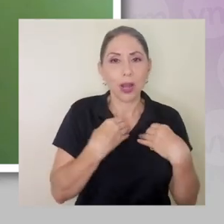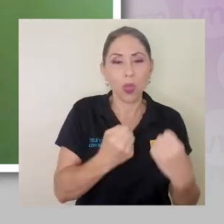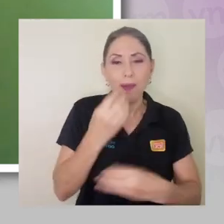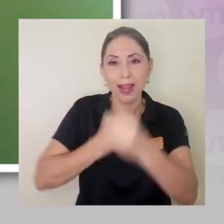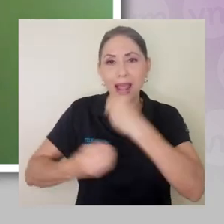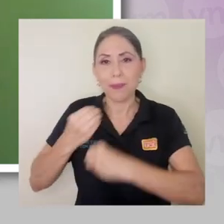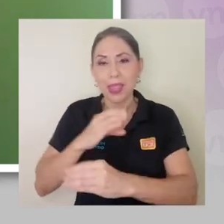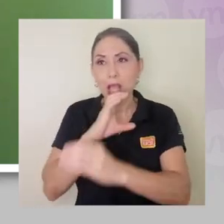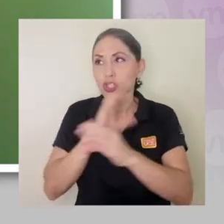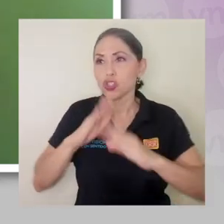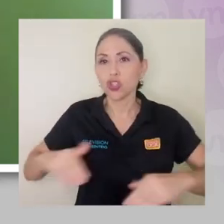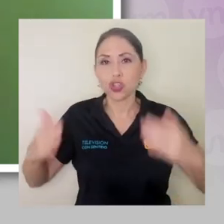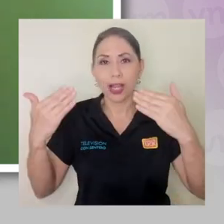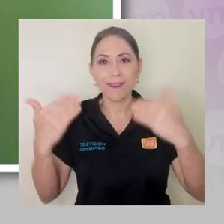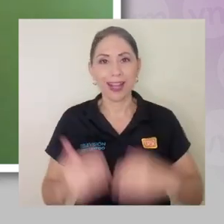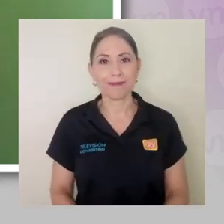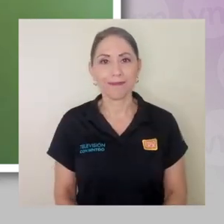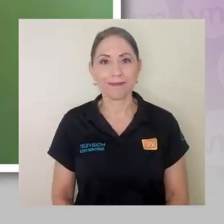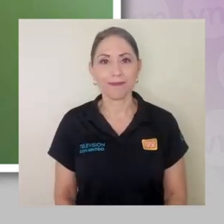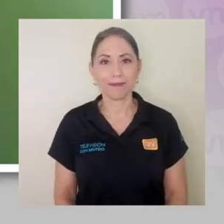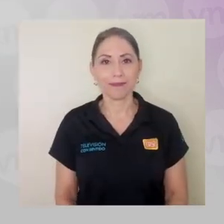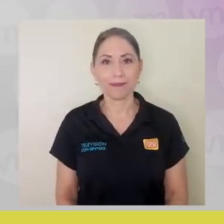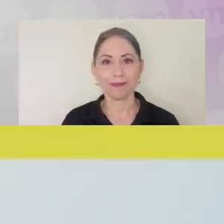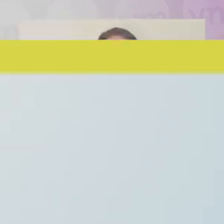de alimentación saludable y sostenible.